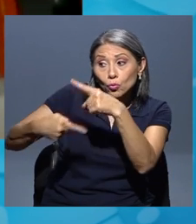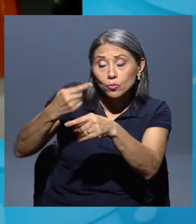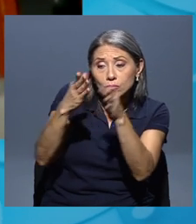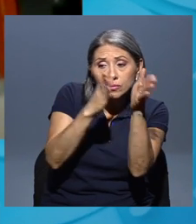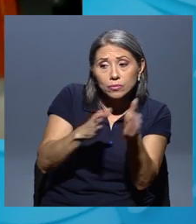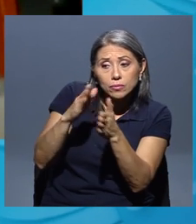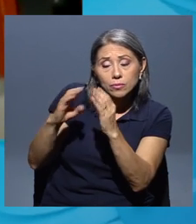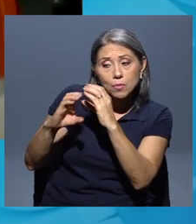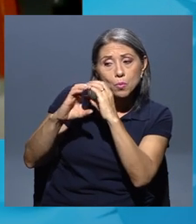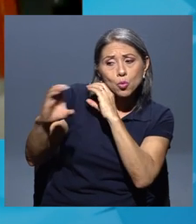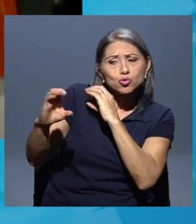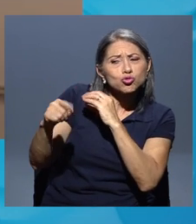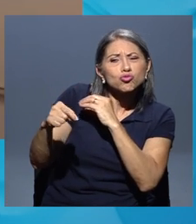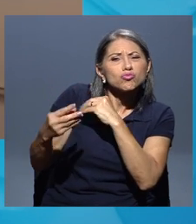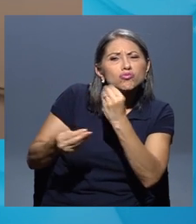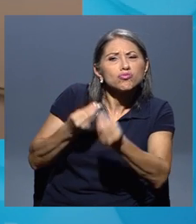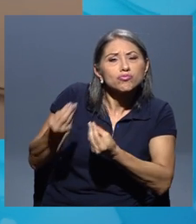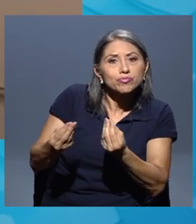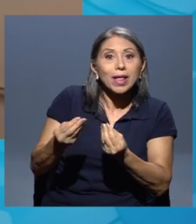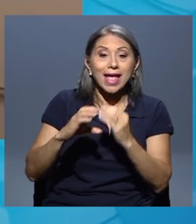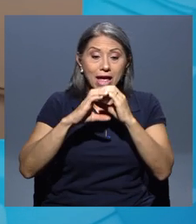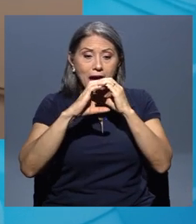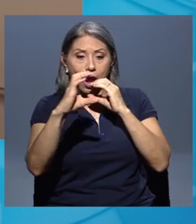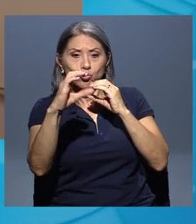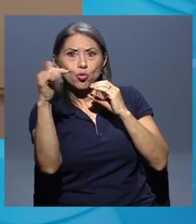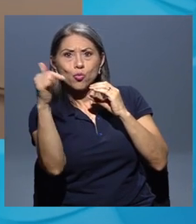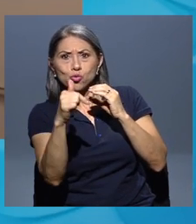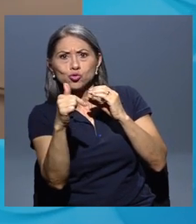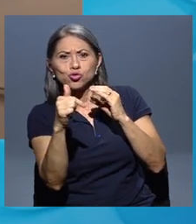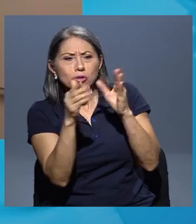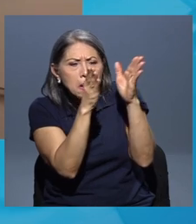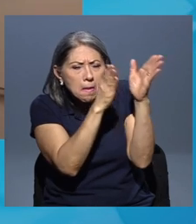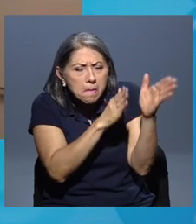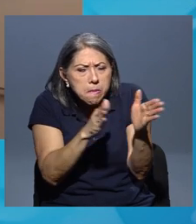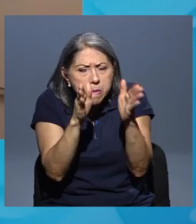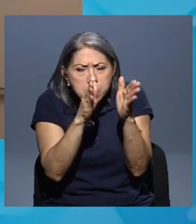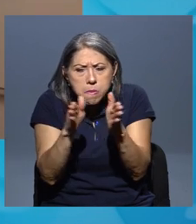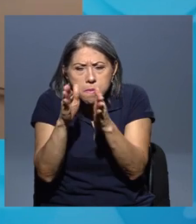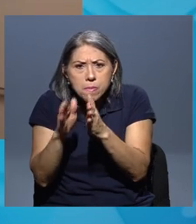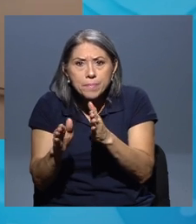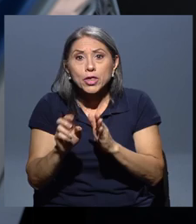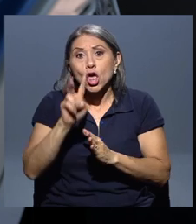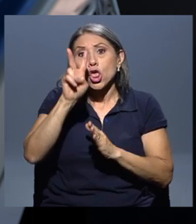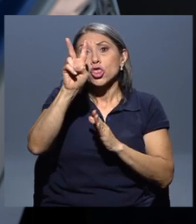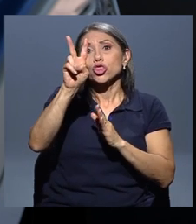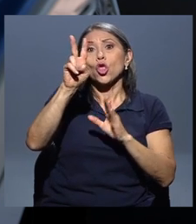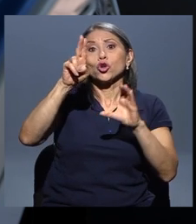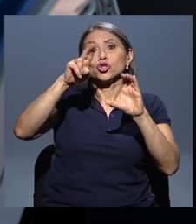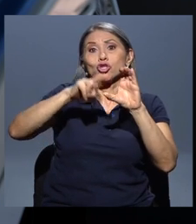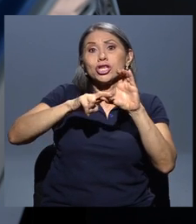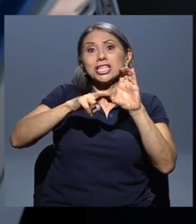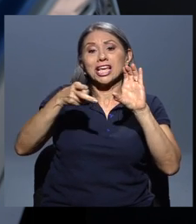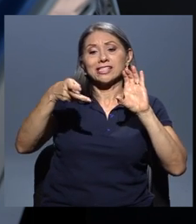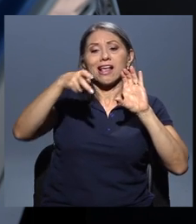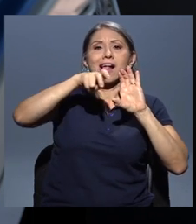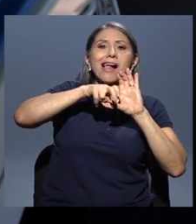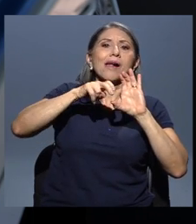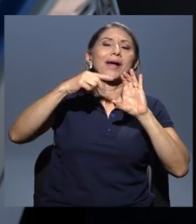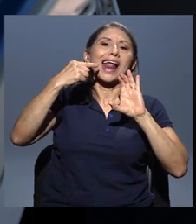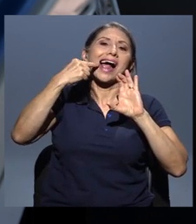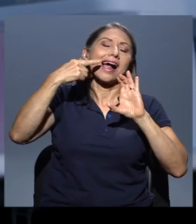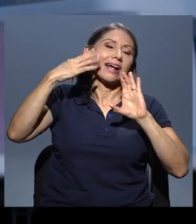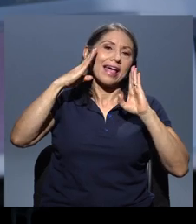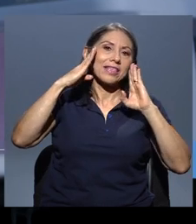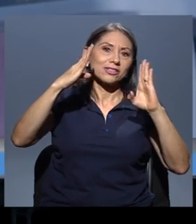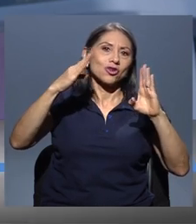Sí, bueno, es un autobús que va a estar acondicionado completamente para tener dos sillas dentales completas, donde aquí